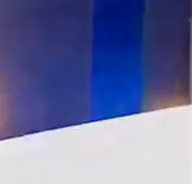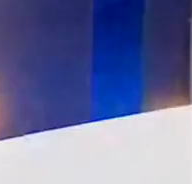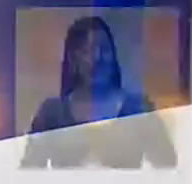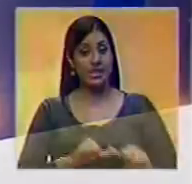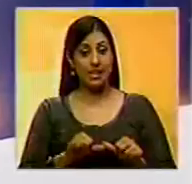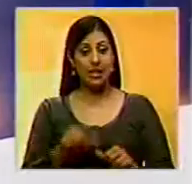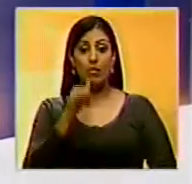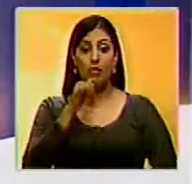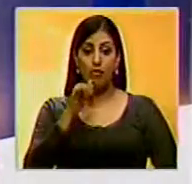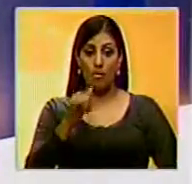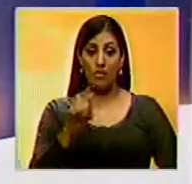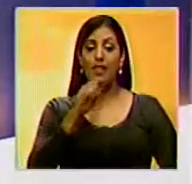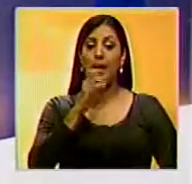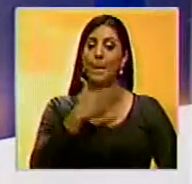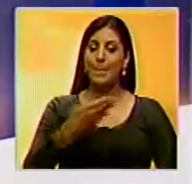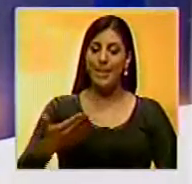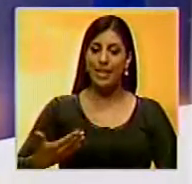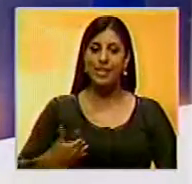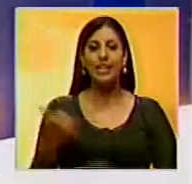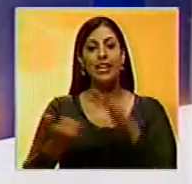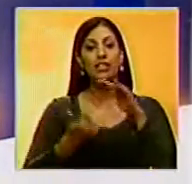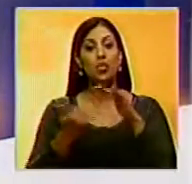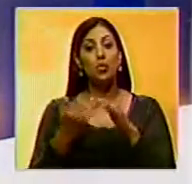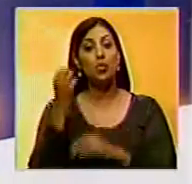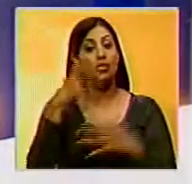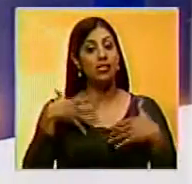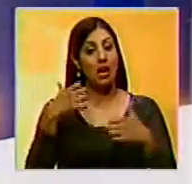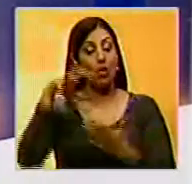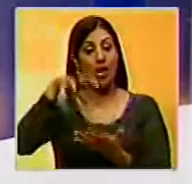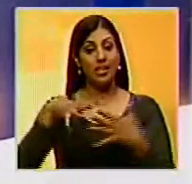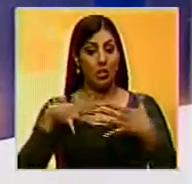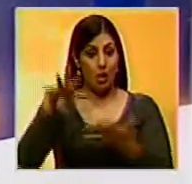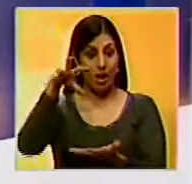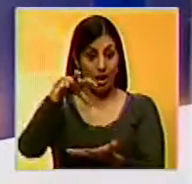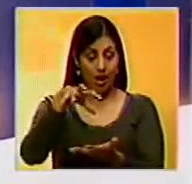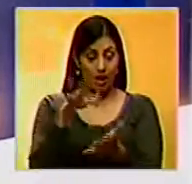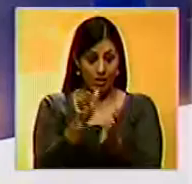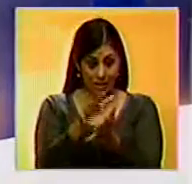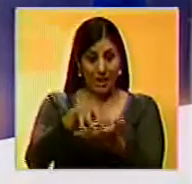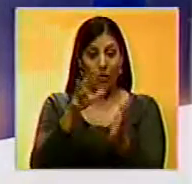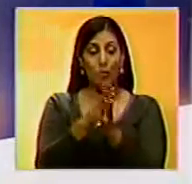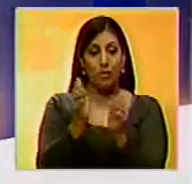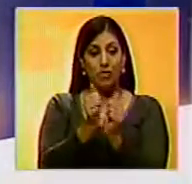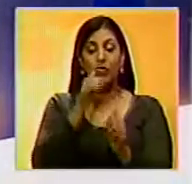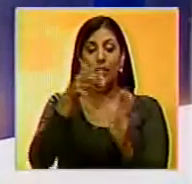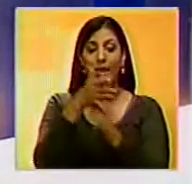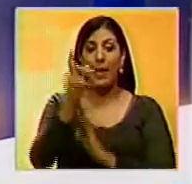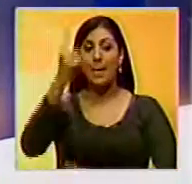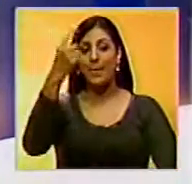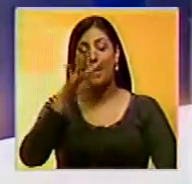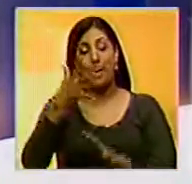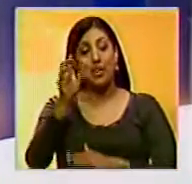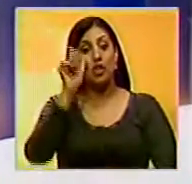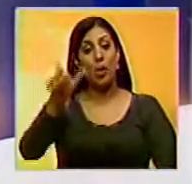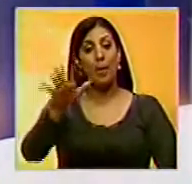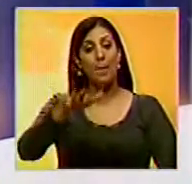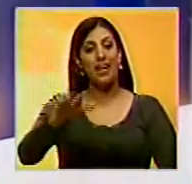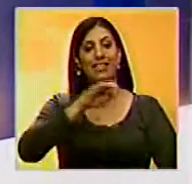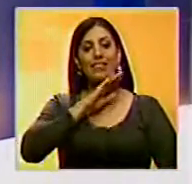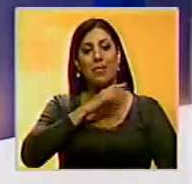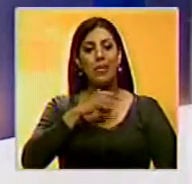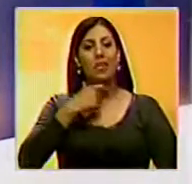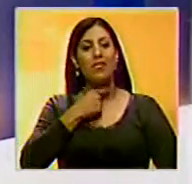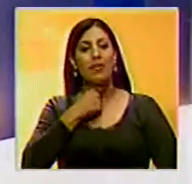Continuamos con las informaciones. El presidente del Instituto de la Salud del Estado, Anzuategui, Eduardo Martínez, informó sobre el primer presunto caso de